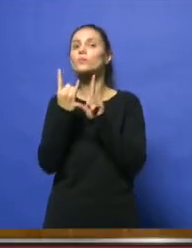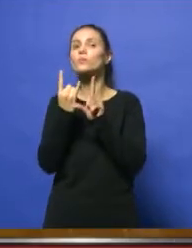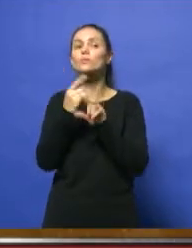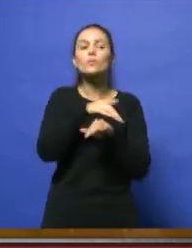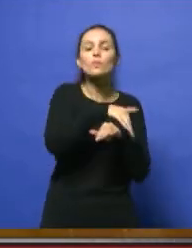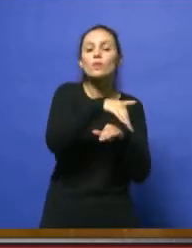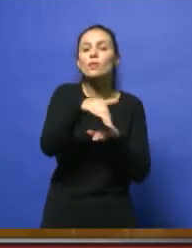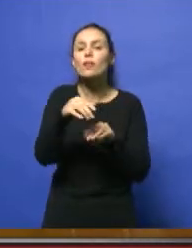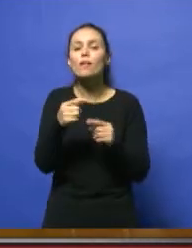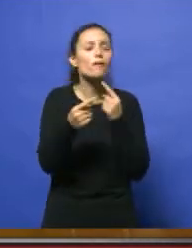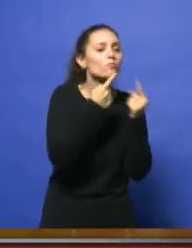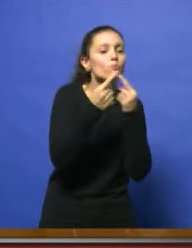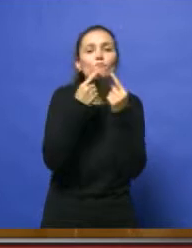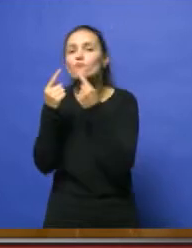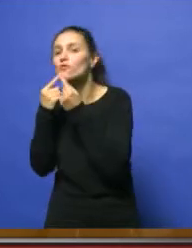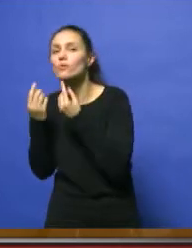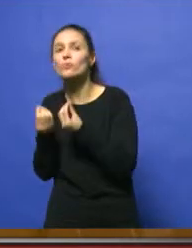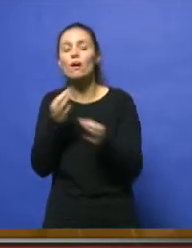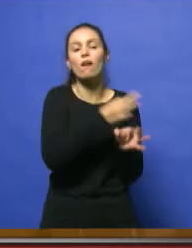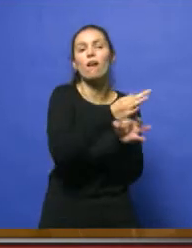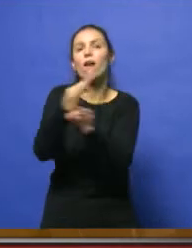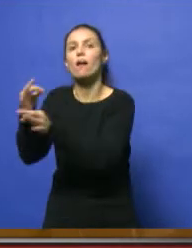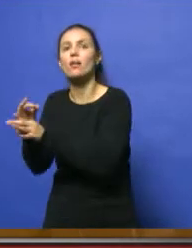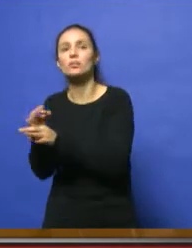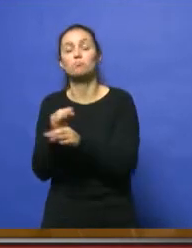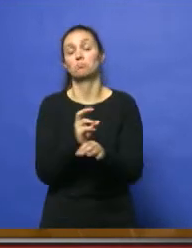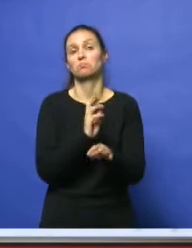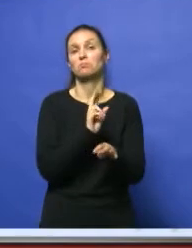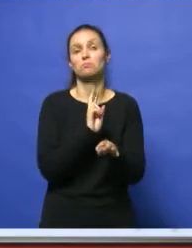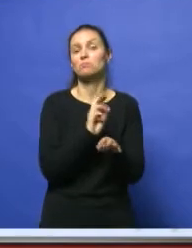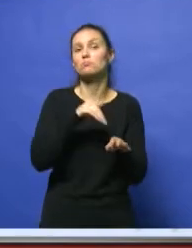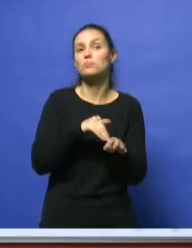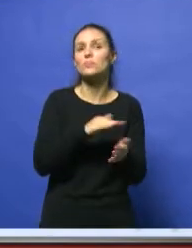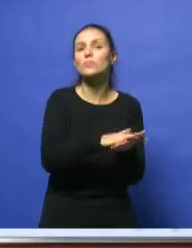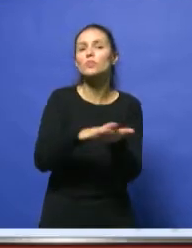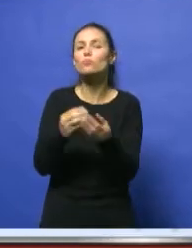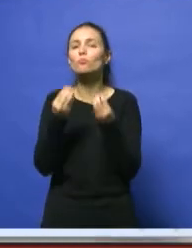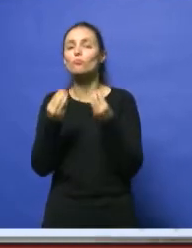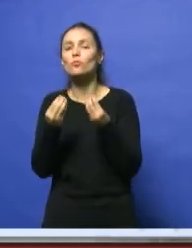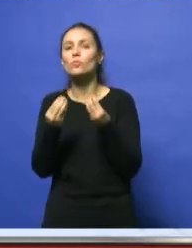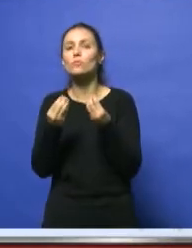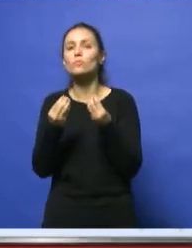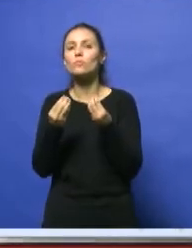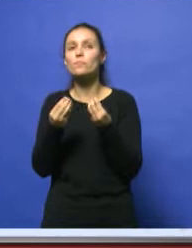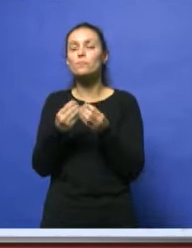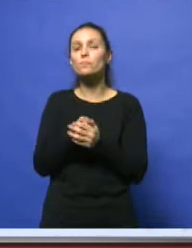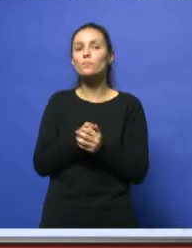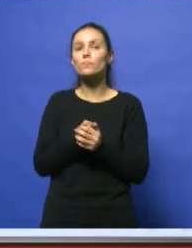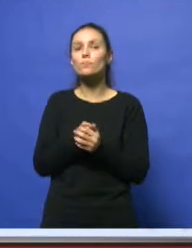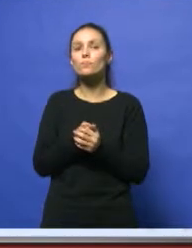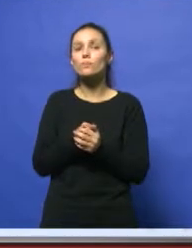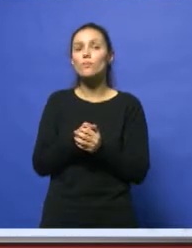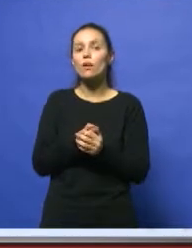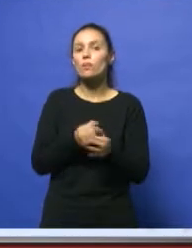sido la situación en cada una de las escuelas de Villa María. Y en ese sentido, hemos averiguado en